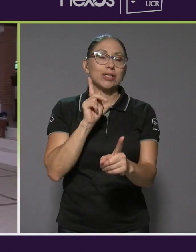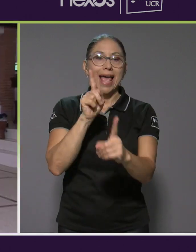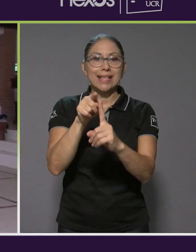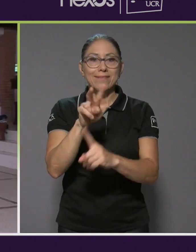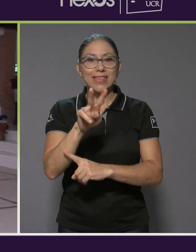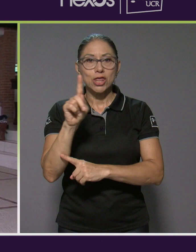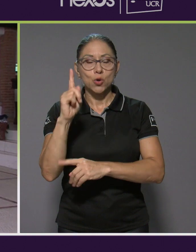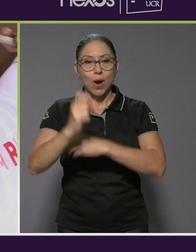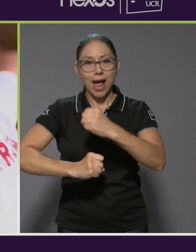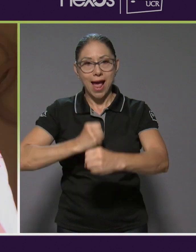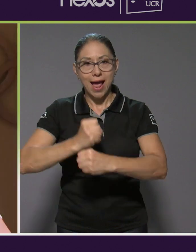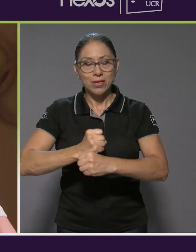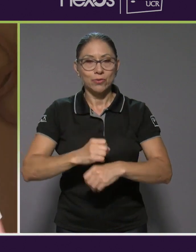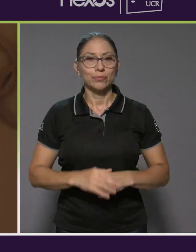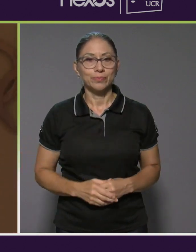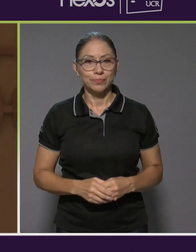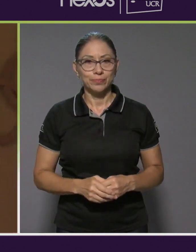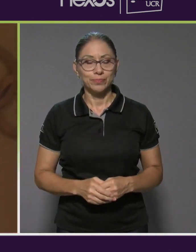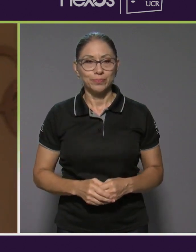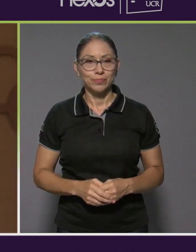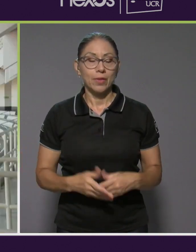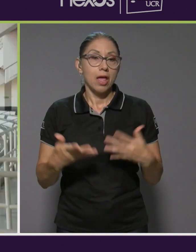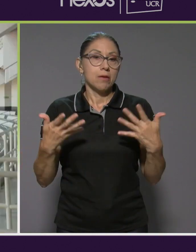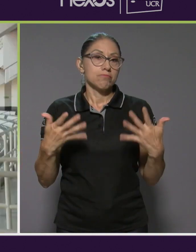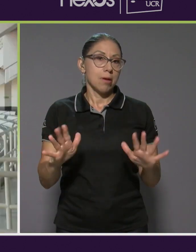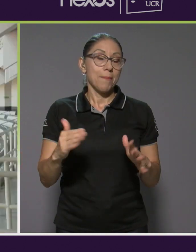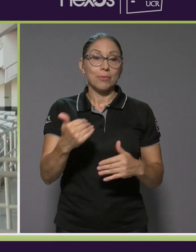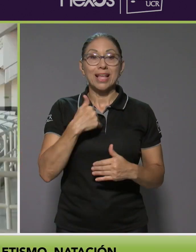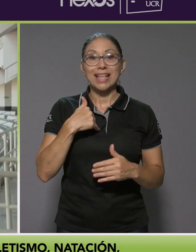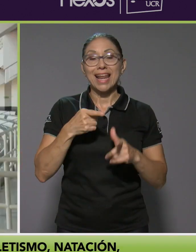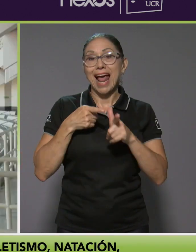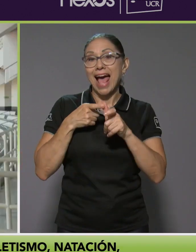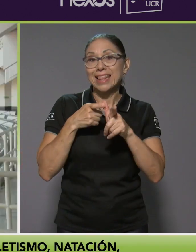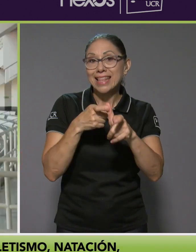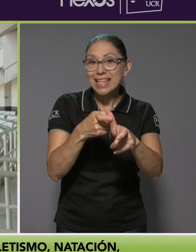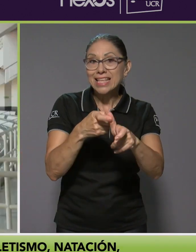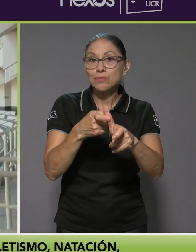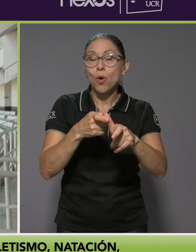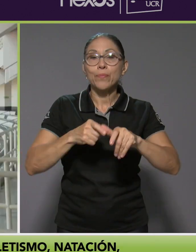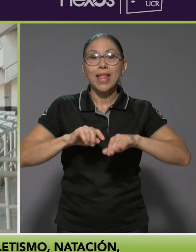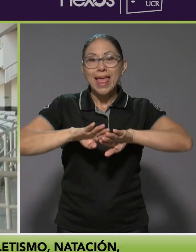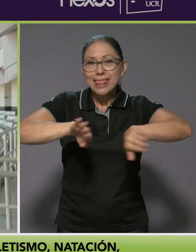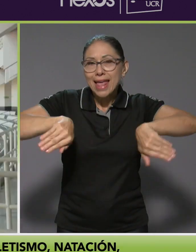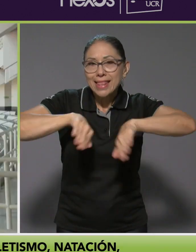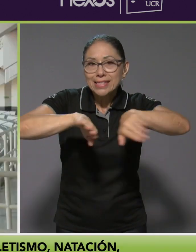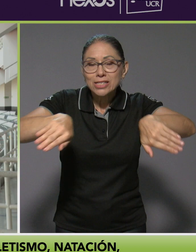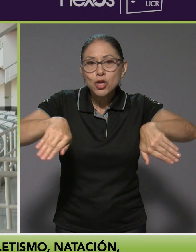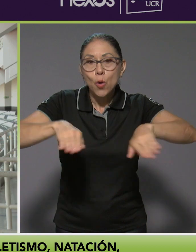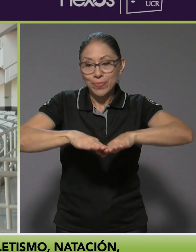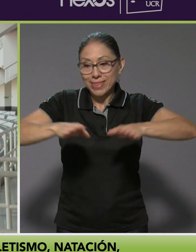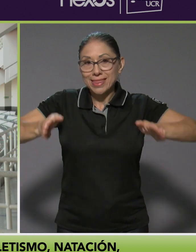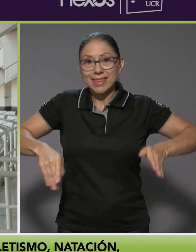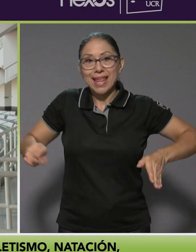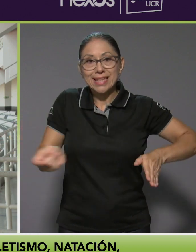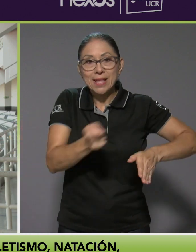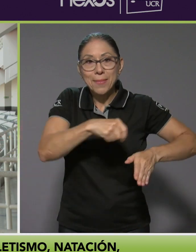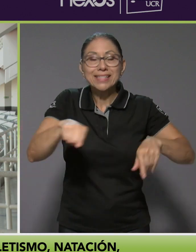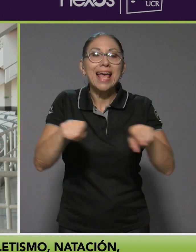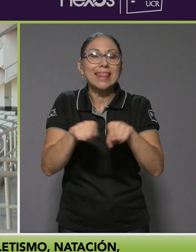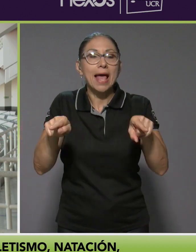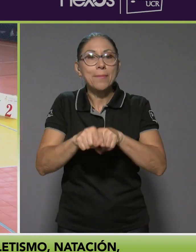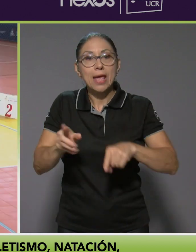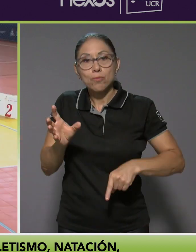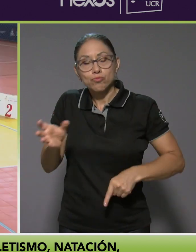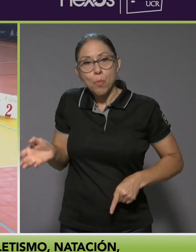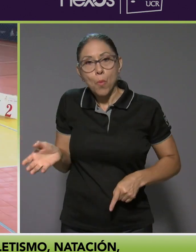de edad. Vamos a tener atletismo, natación, vamos a tener tenis de mesa y vamos a tener boches.